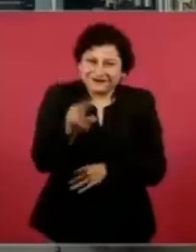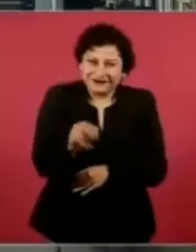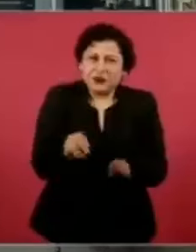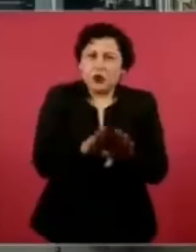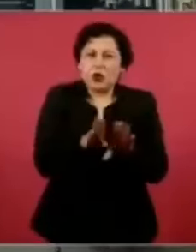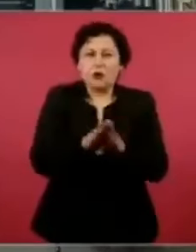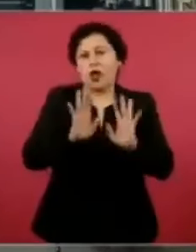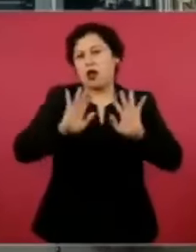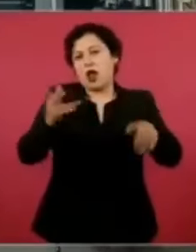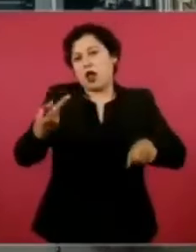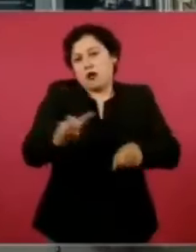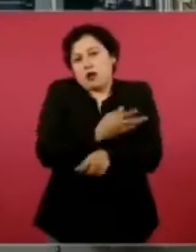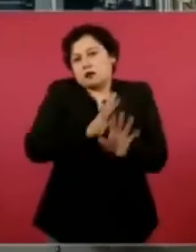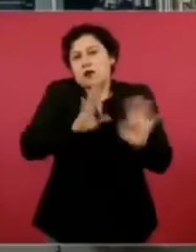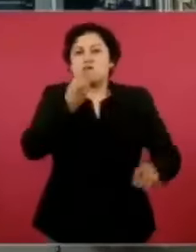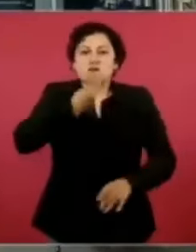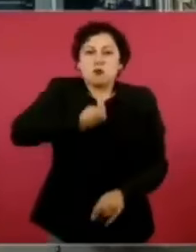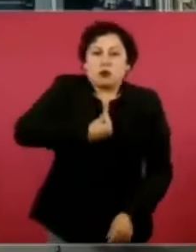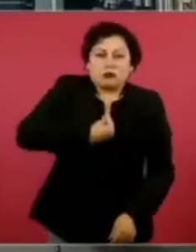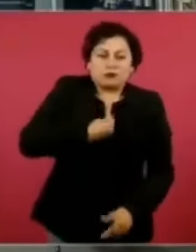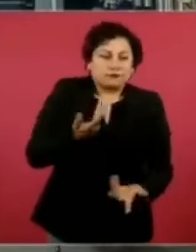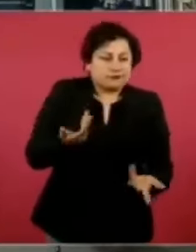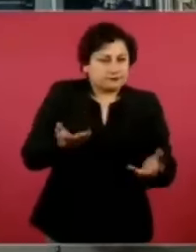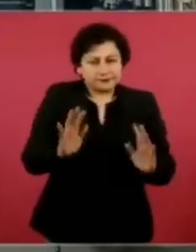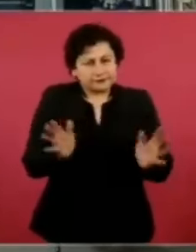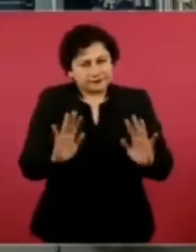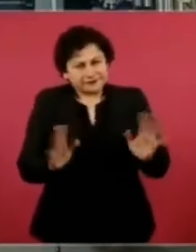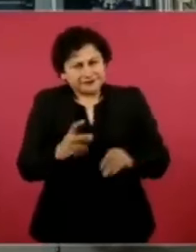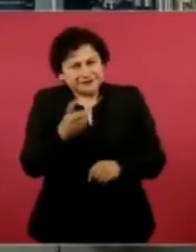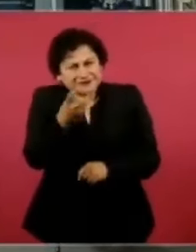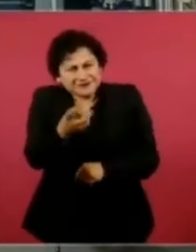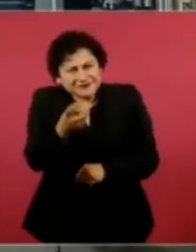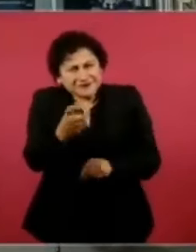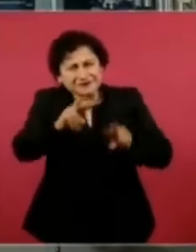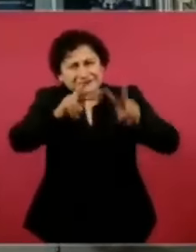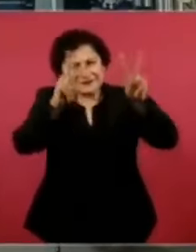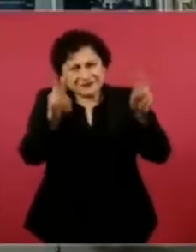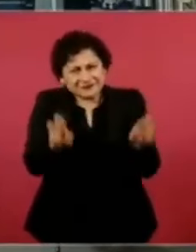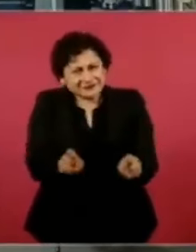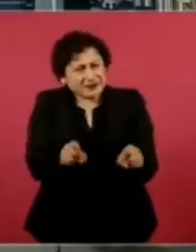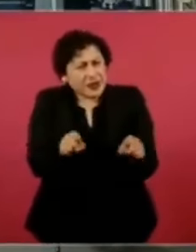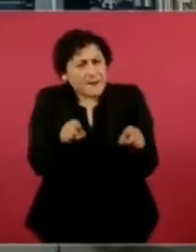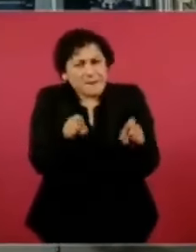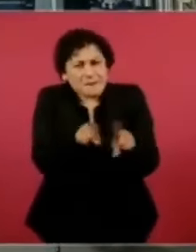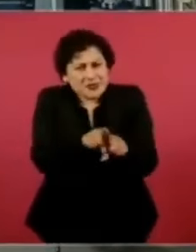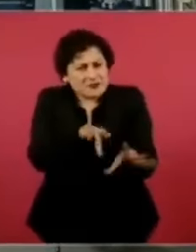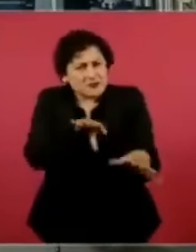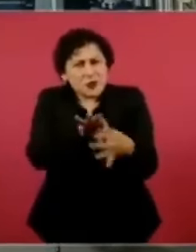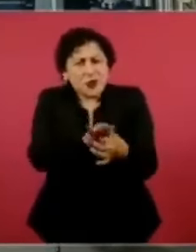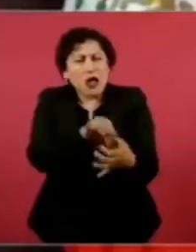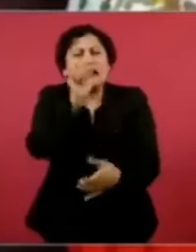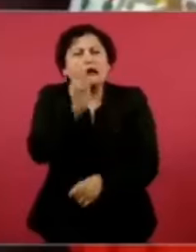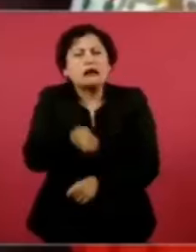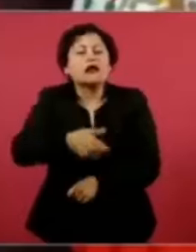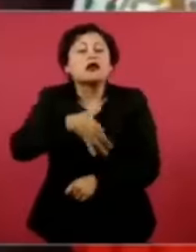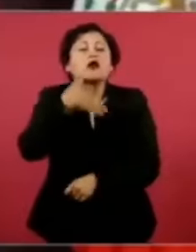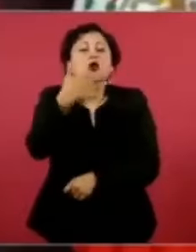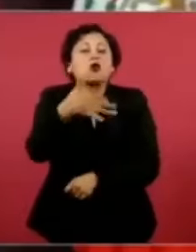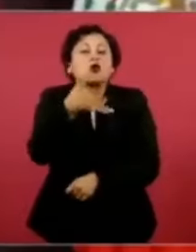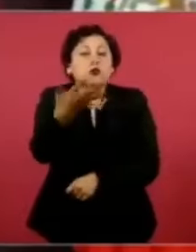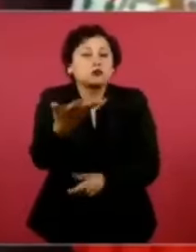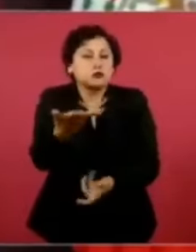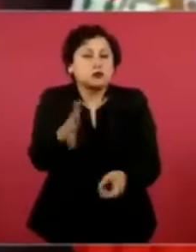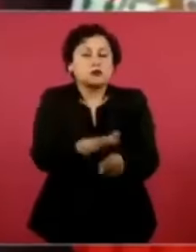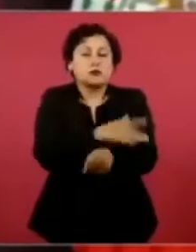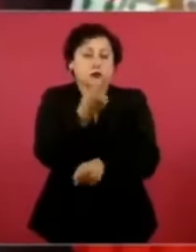está vinculado a la corrupción, porque al momento que una autoridad